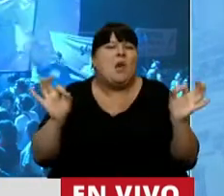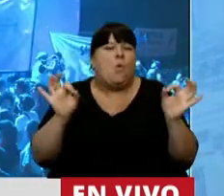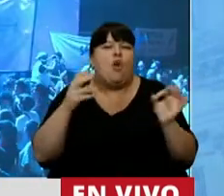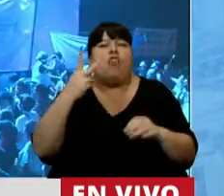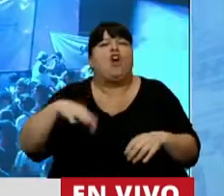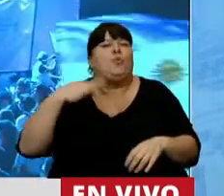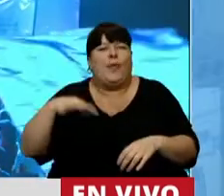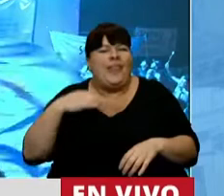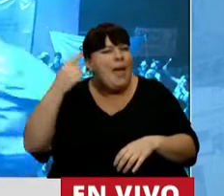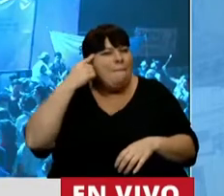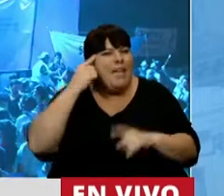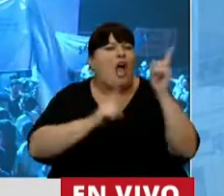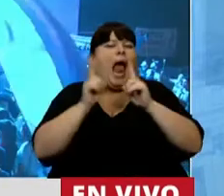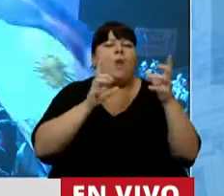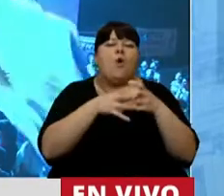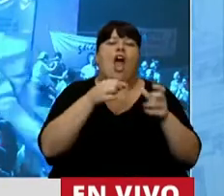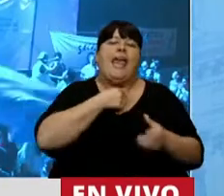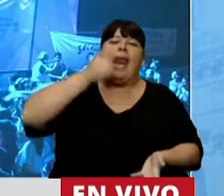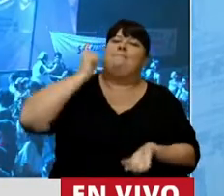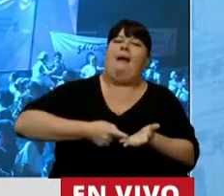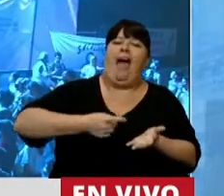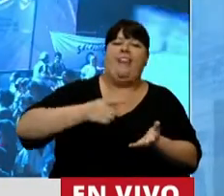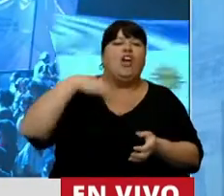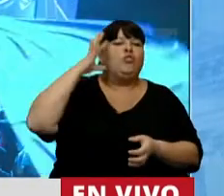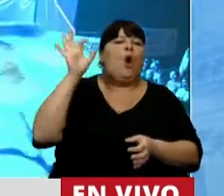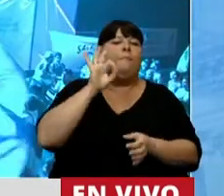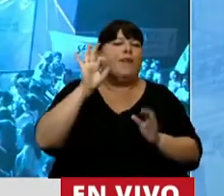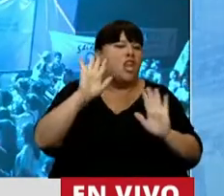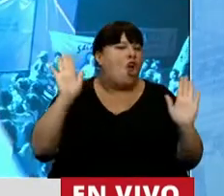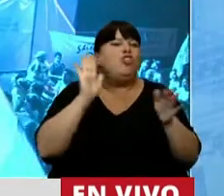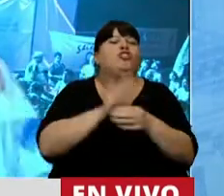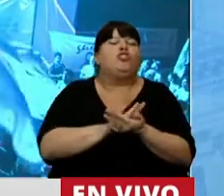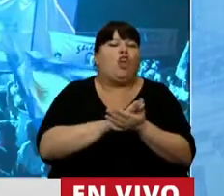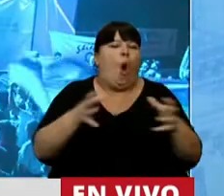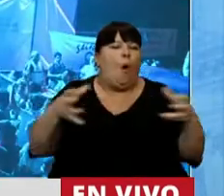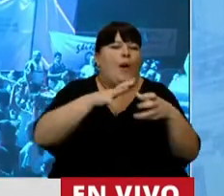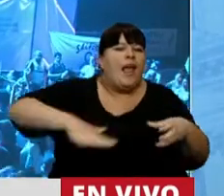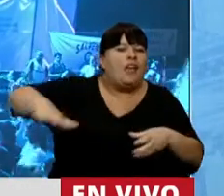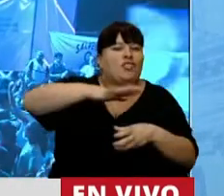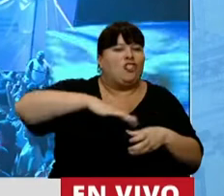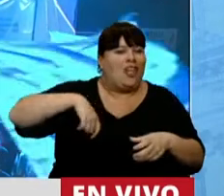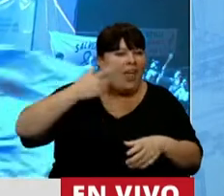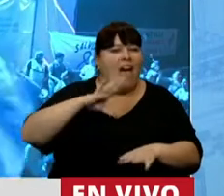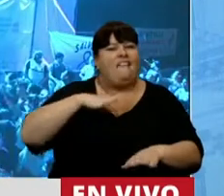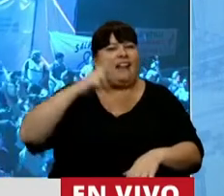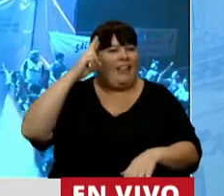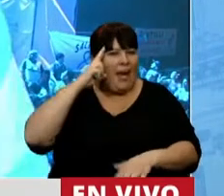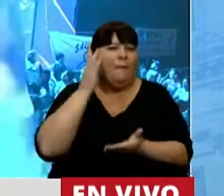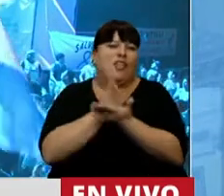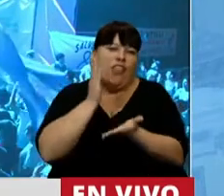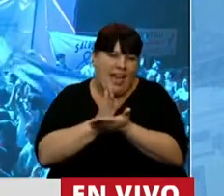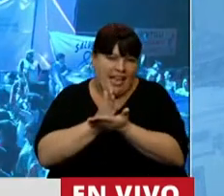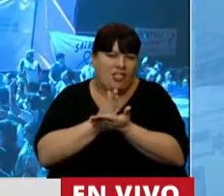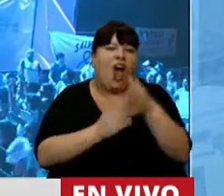dos vidas, creo que tratan algunos sectores de imponer su mirada sesgada sobre el conjunto de la sociedad, sin respetar el derecho